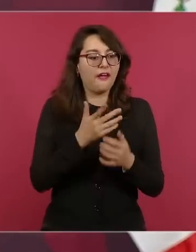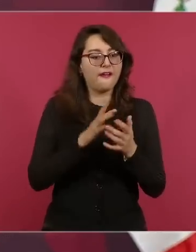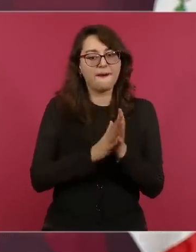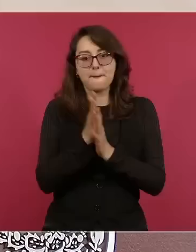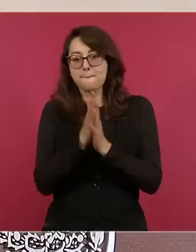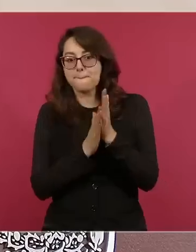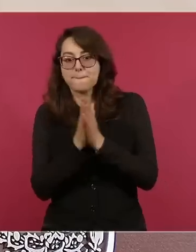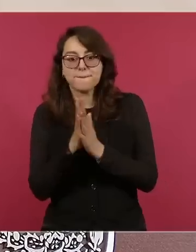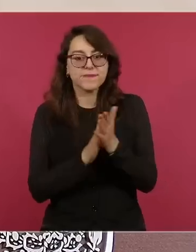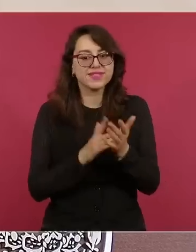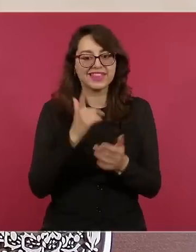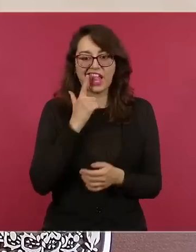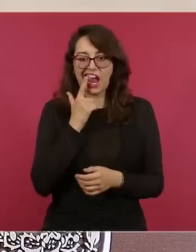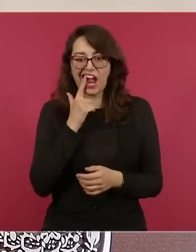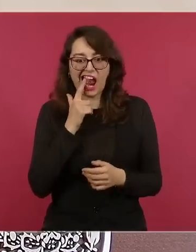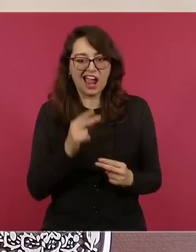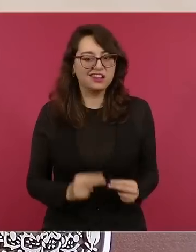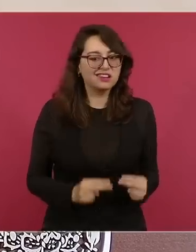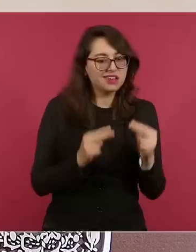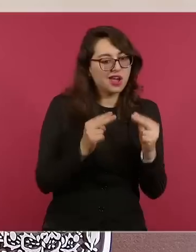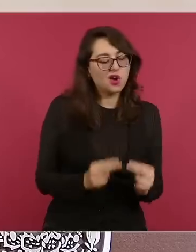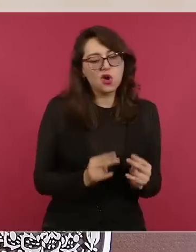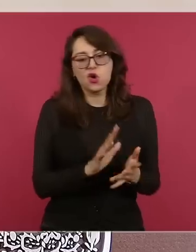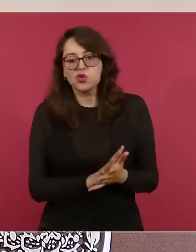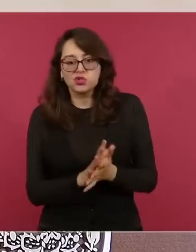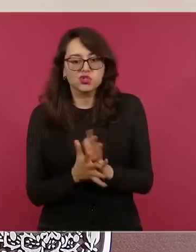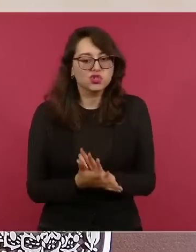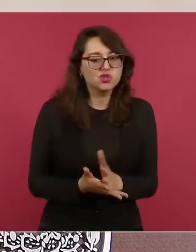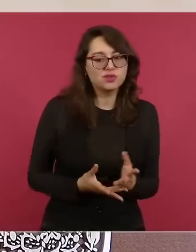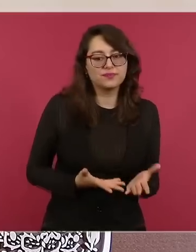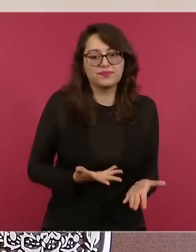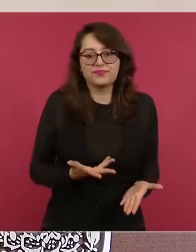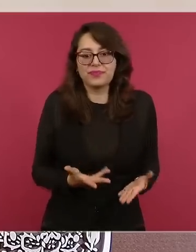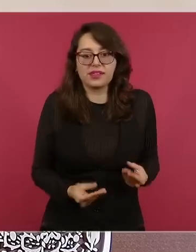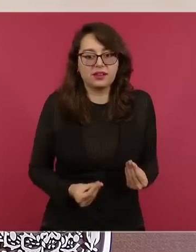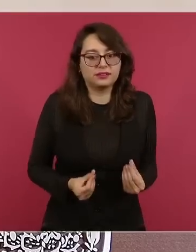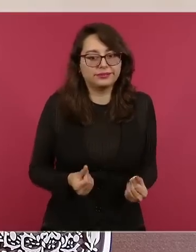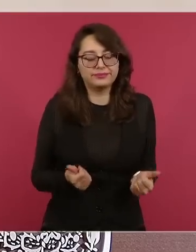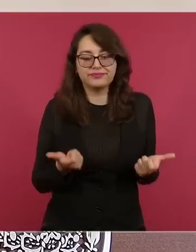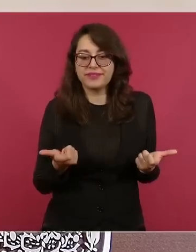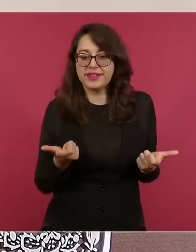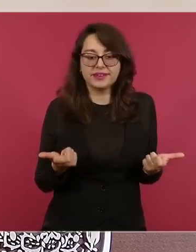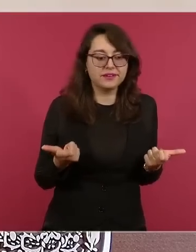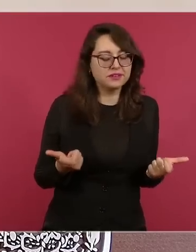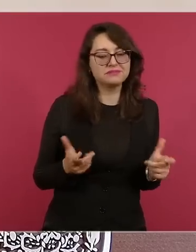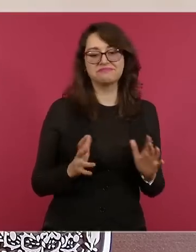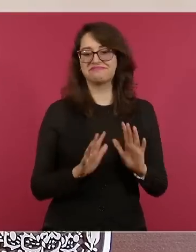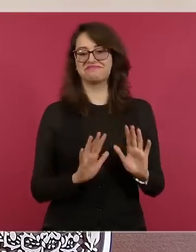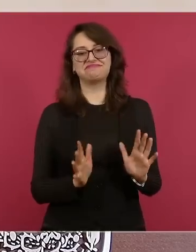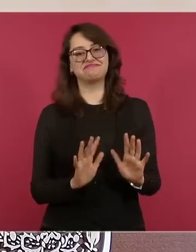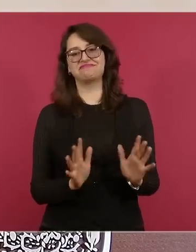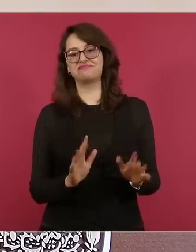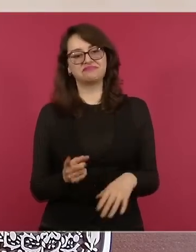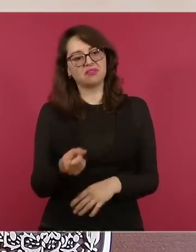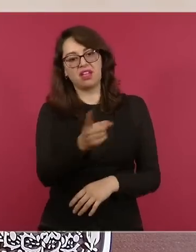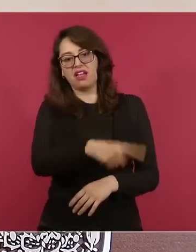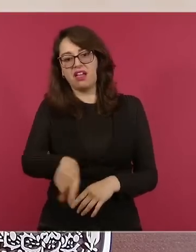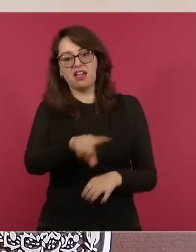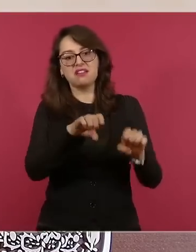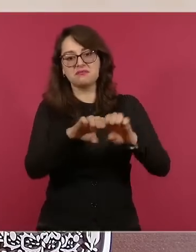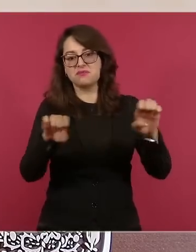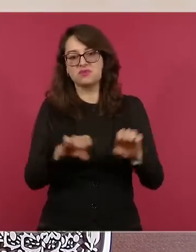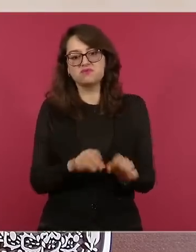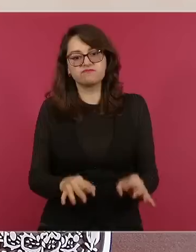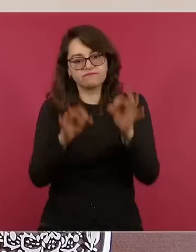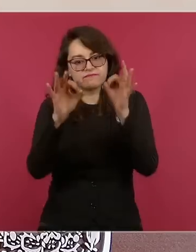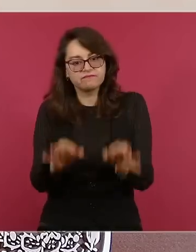no hay gente que esté pensando en el lucro, sino